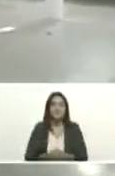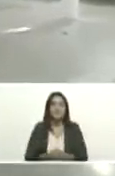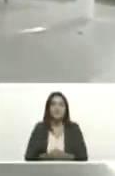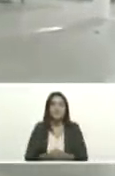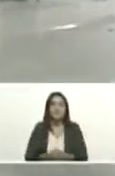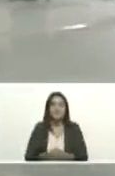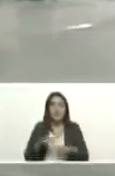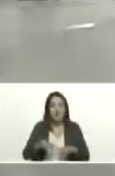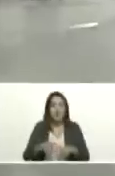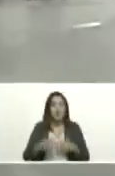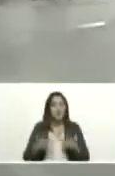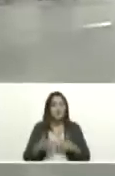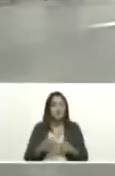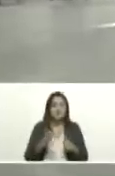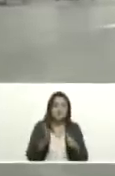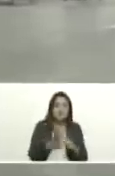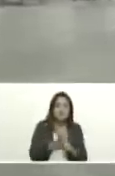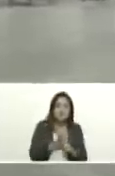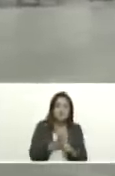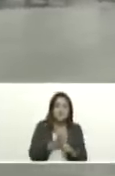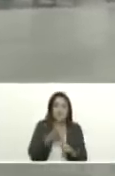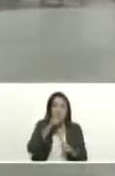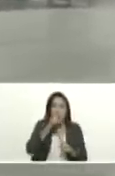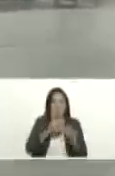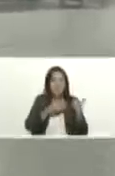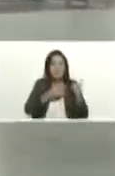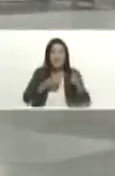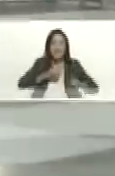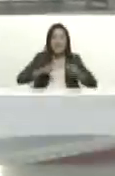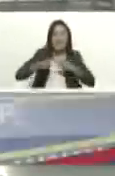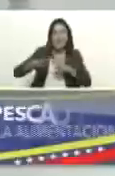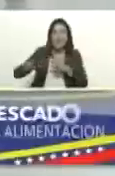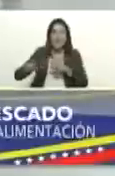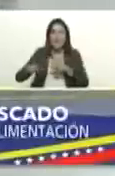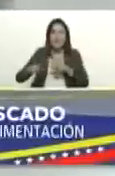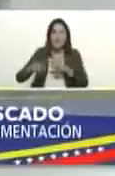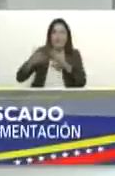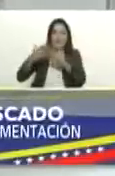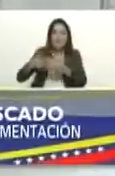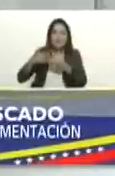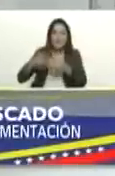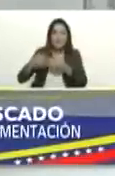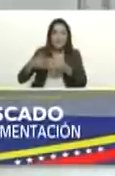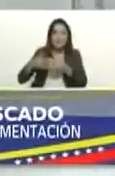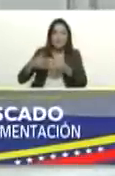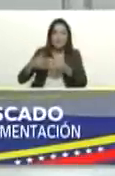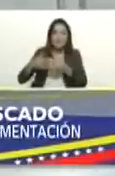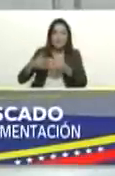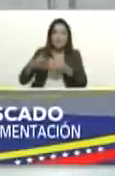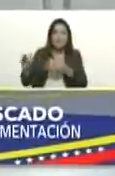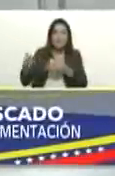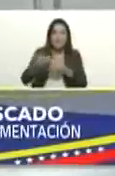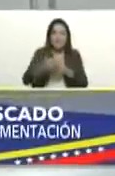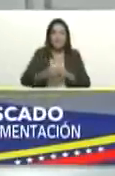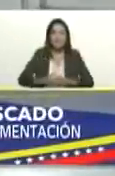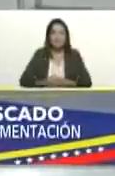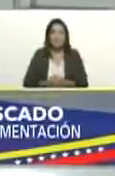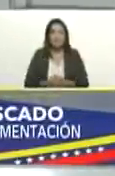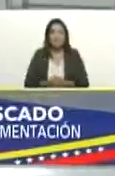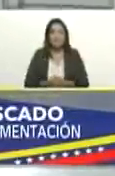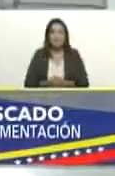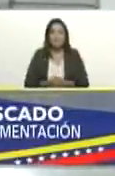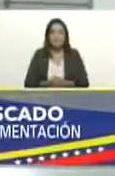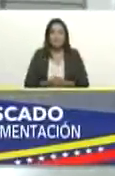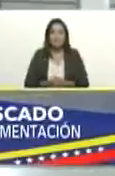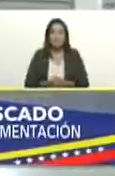que vamos a abordar aquí nos acompaña nuestro gerente general José Briceño de Corpeca a propósito mi comandante en